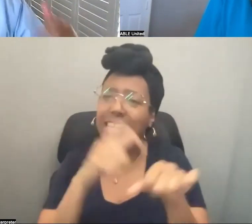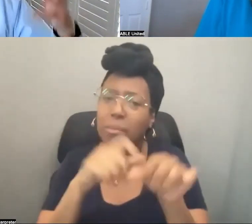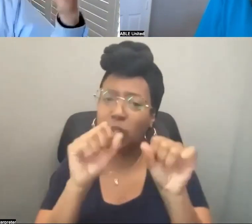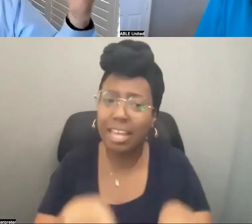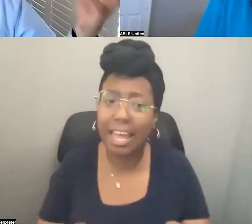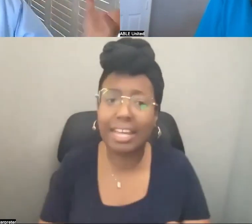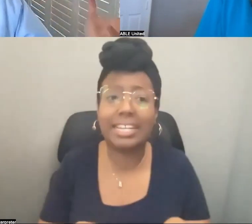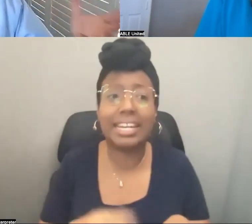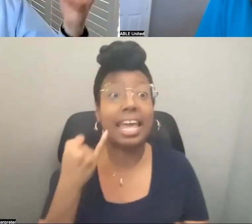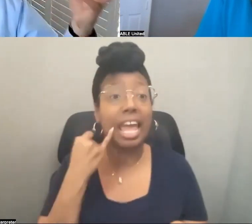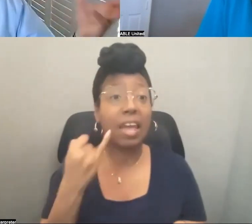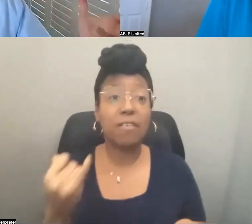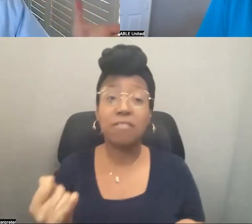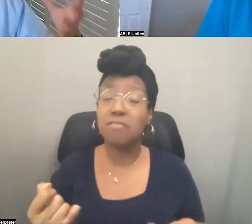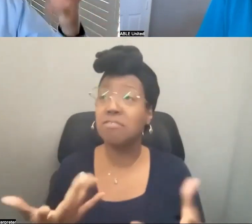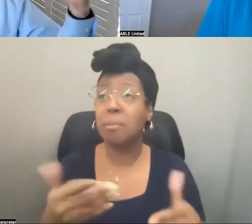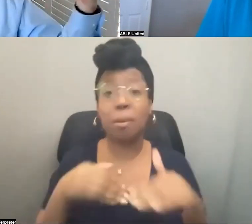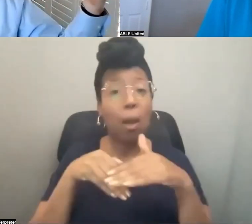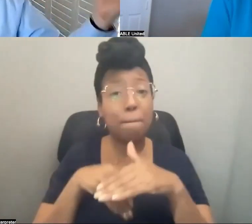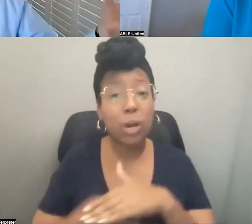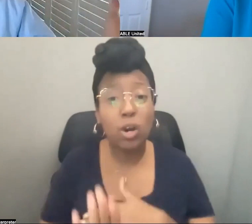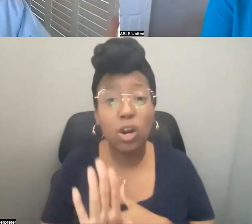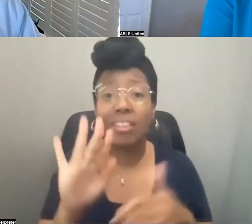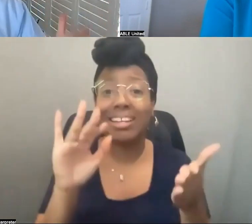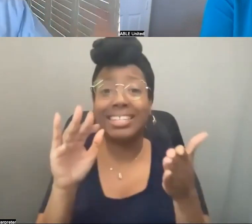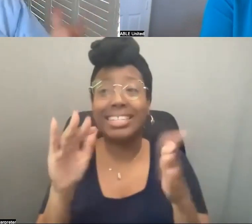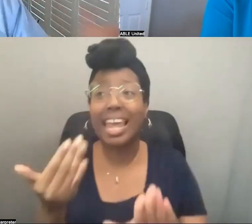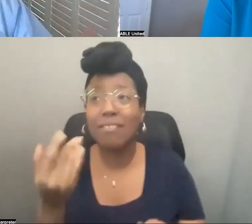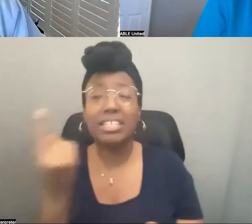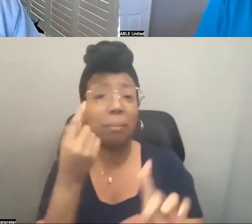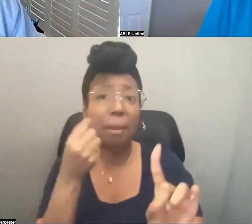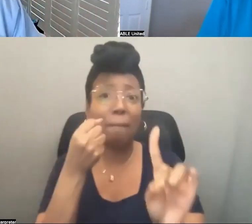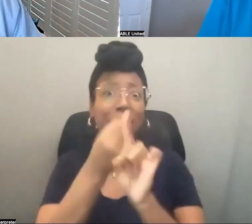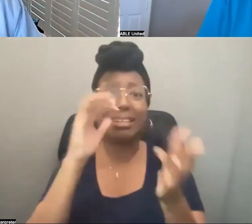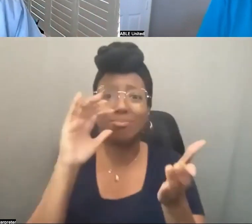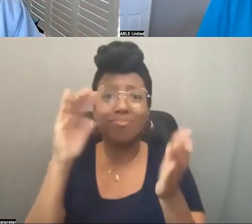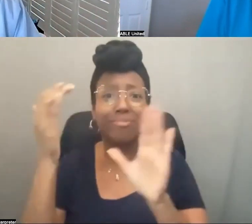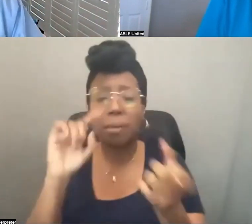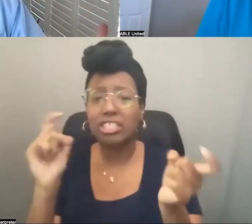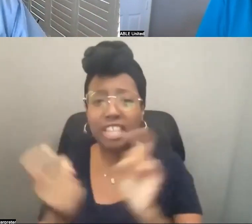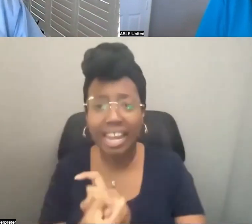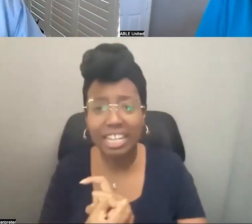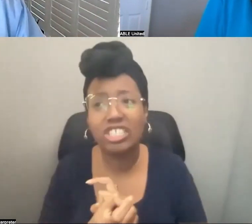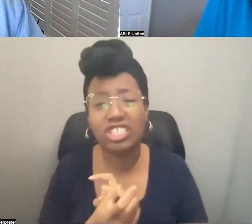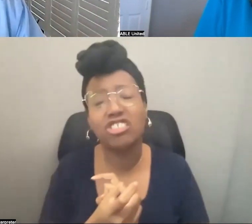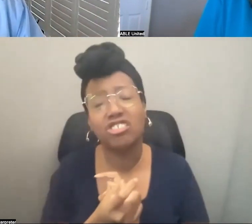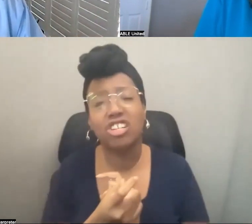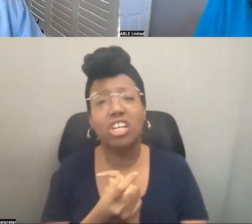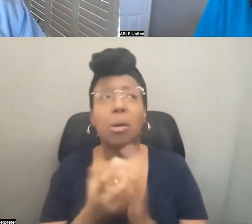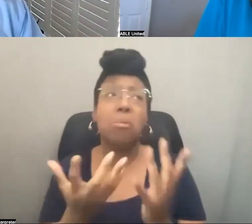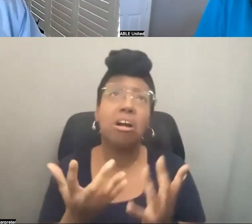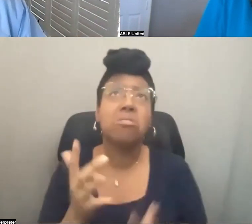patrimonial. Si por ejemplo hay nacimiento, una muerte, algún evento